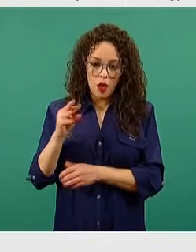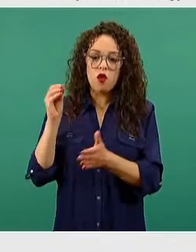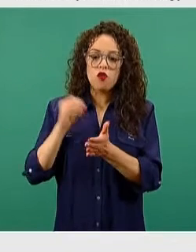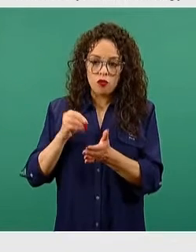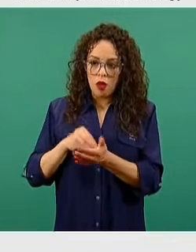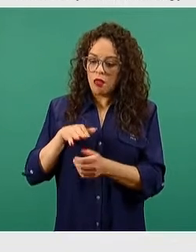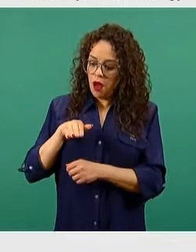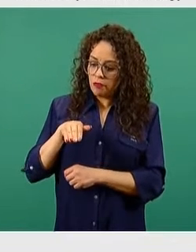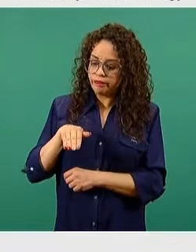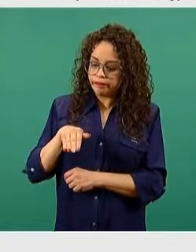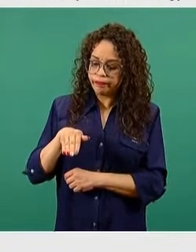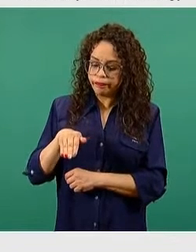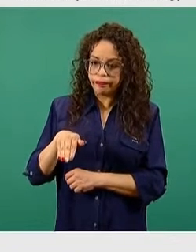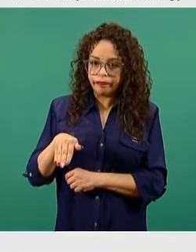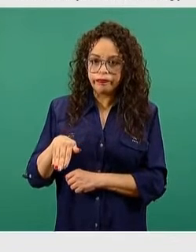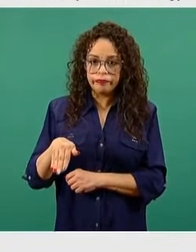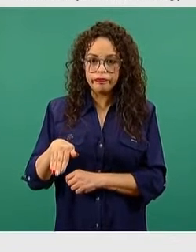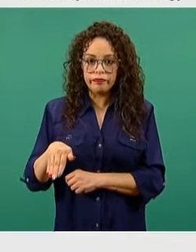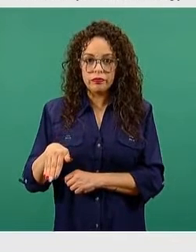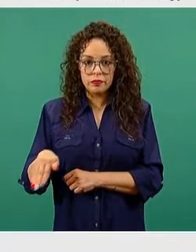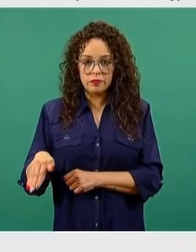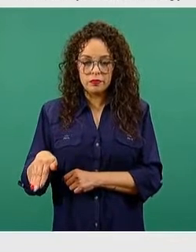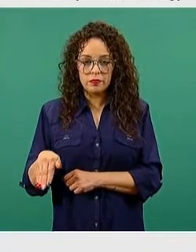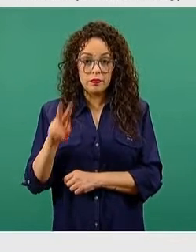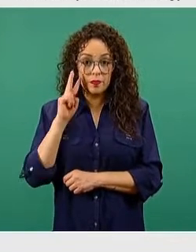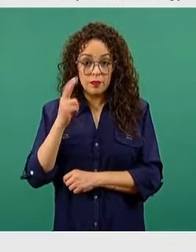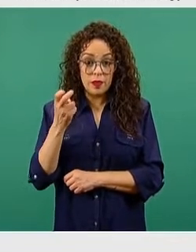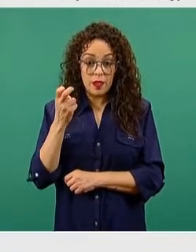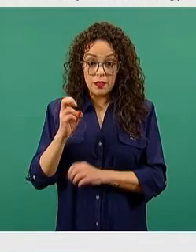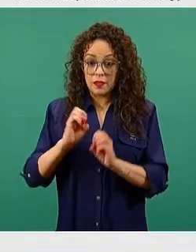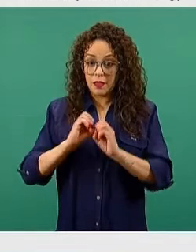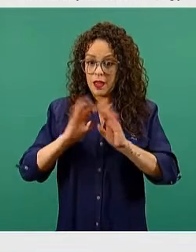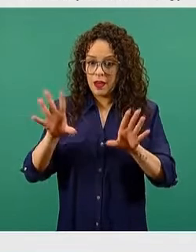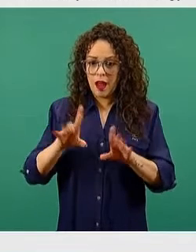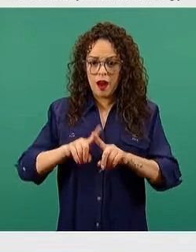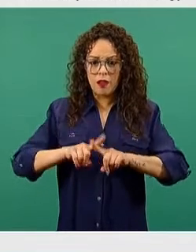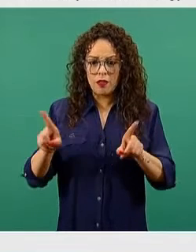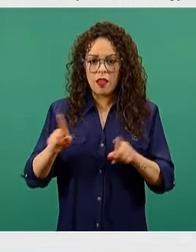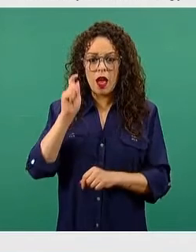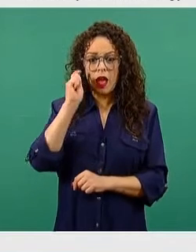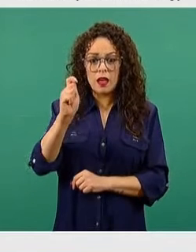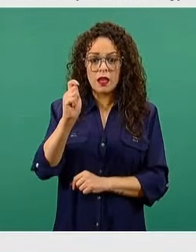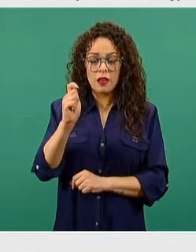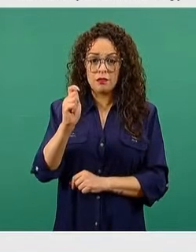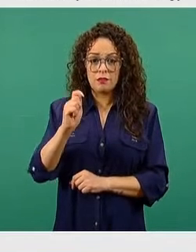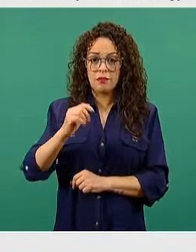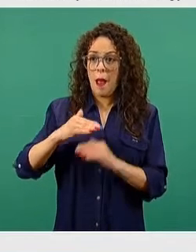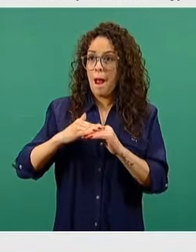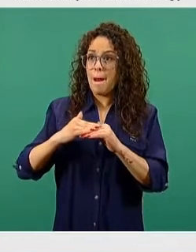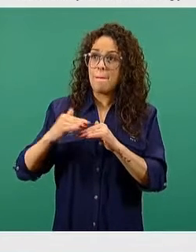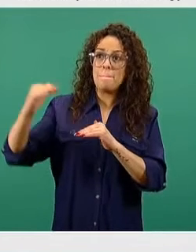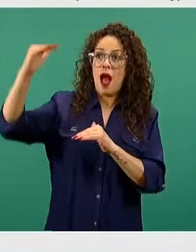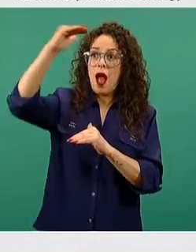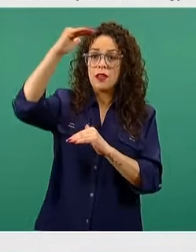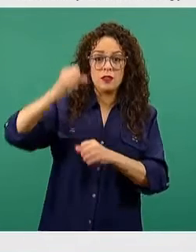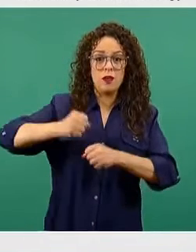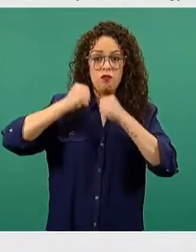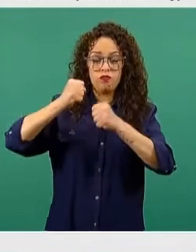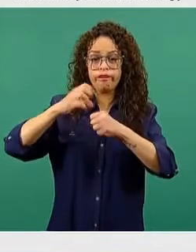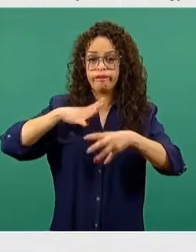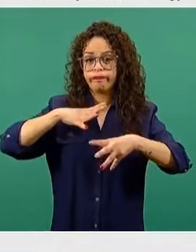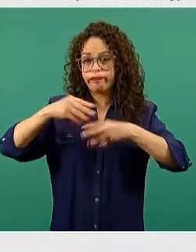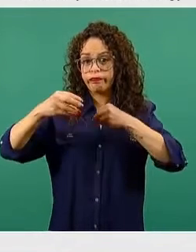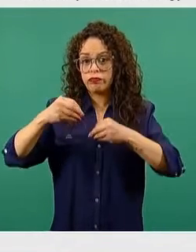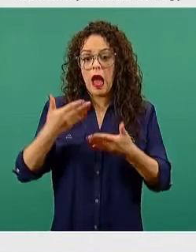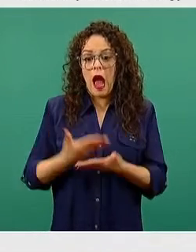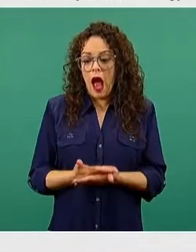lo que fue el inicio de la epidemia. Y marcamos esta diferencia entre el punto más alto de la segunda curva con el